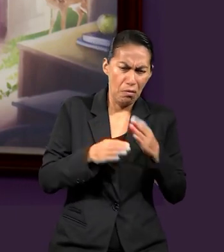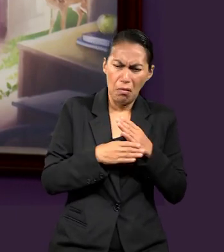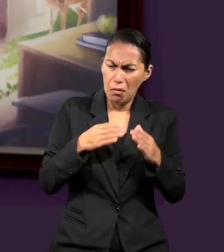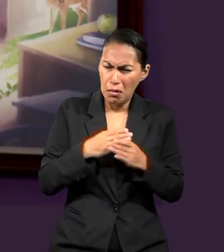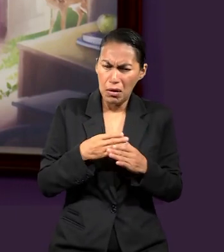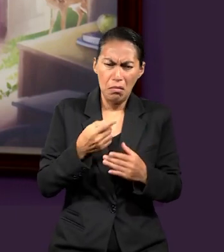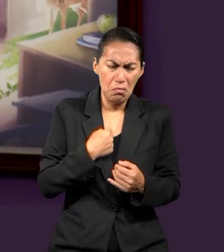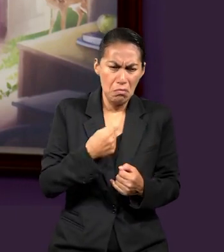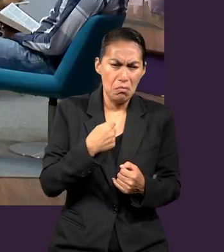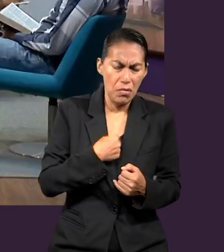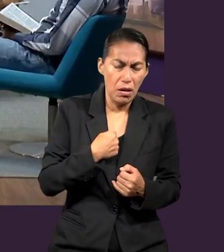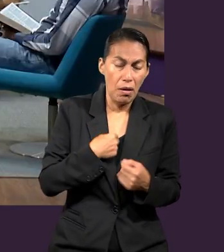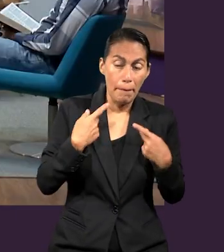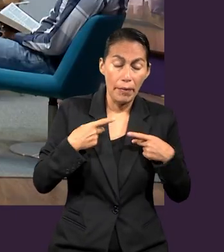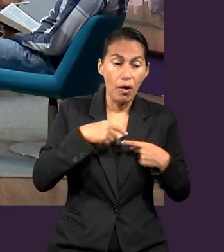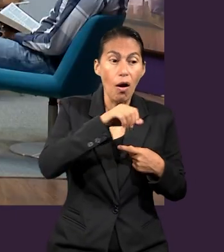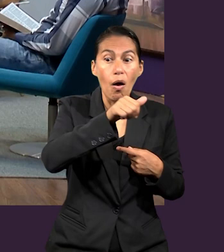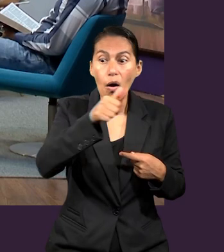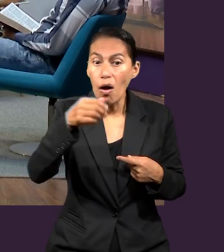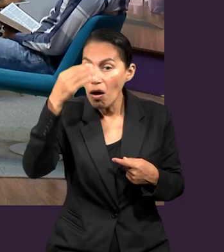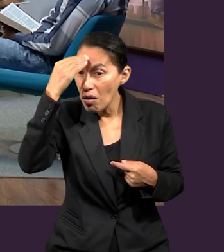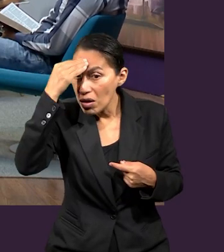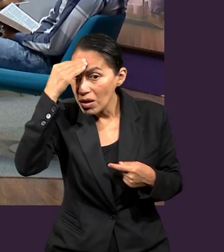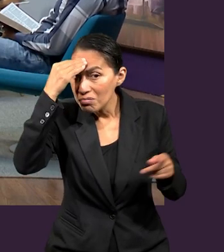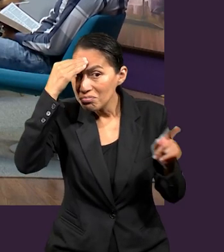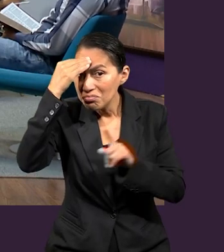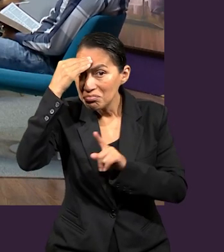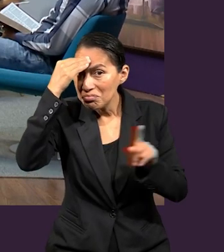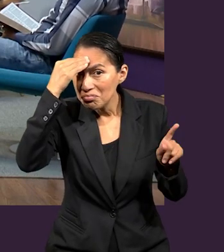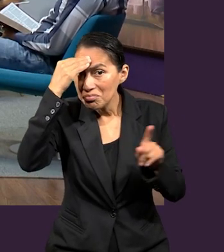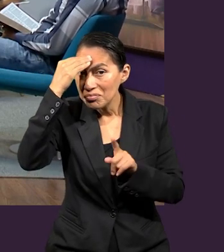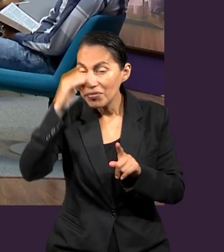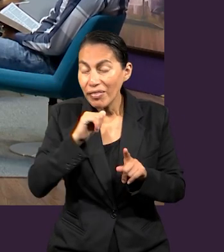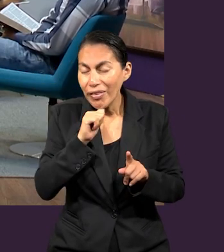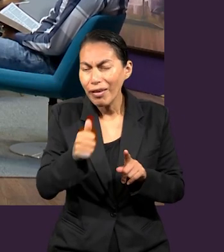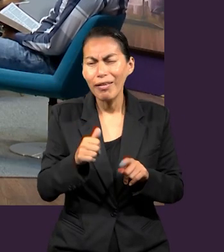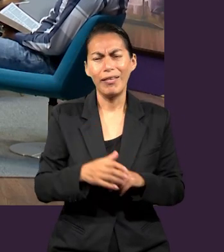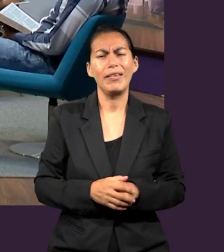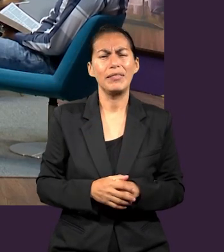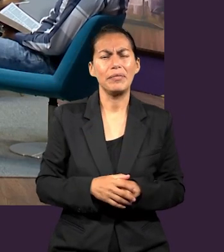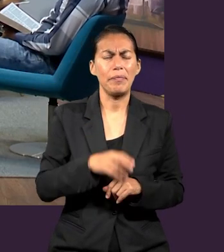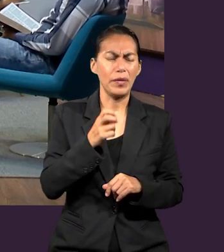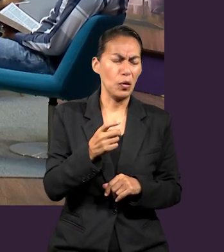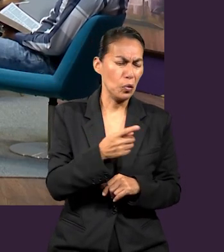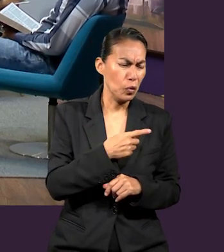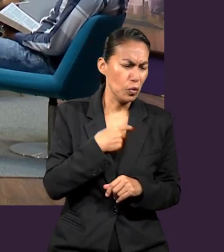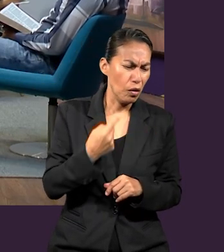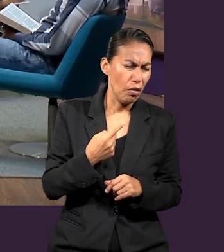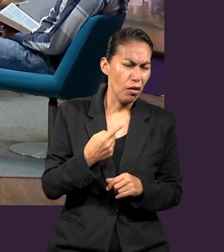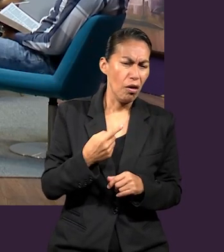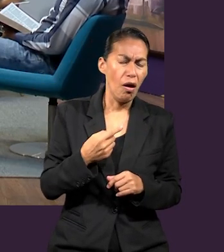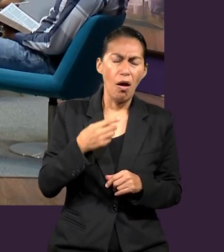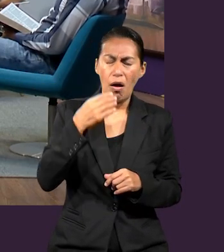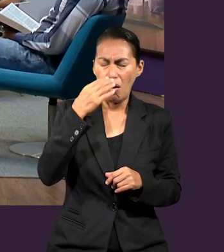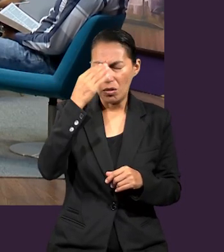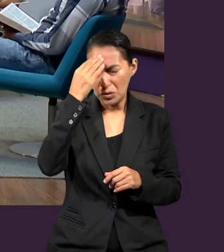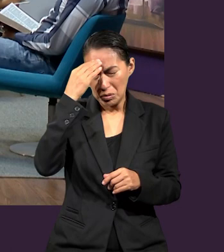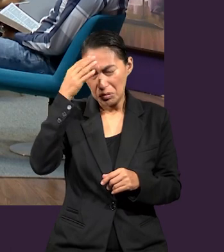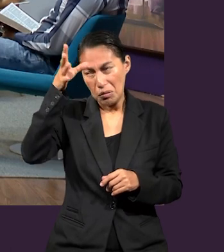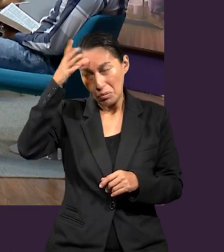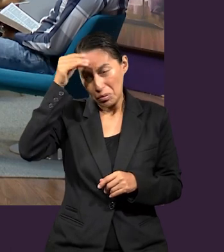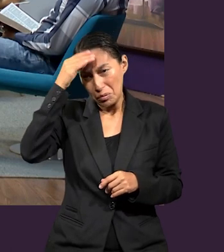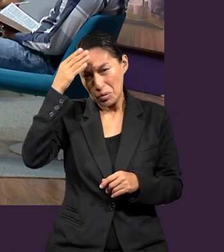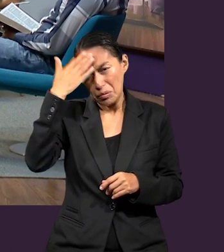propio trabajo y nos perdemos la oportunidad de conocer a otros. Y la mejor manera para nosotros poder transmitir a otras personas un